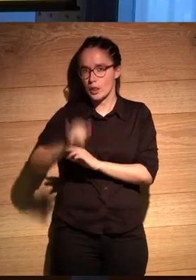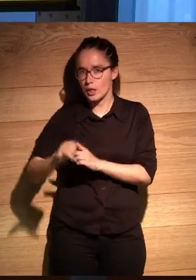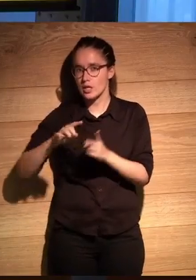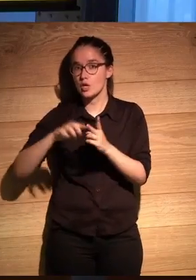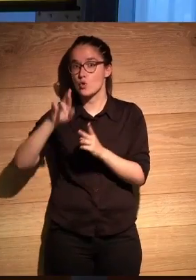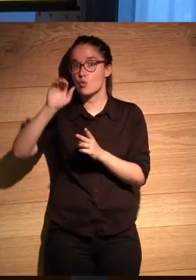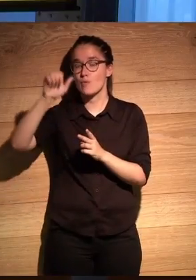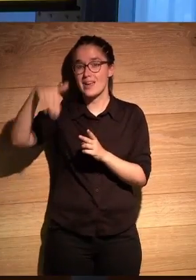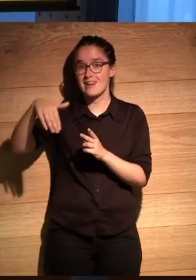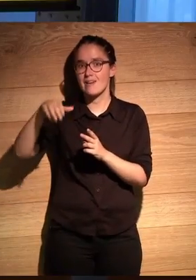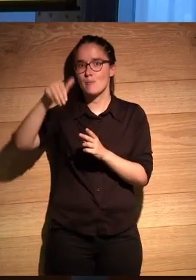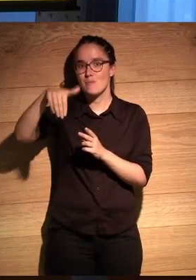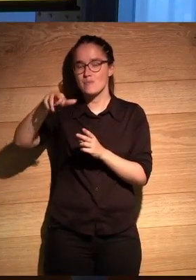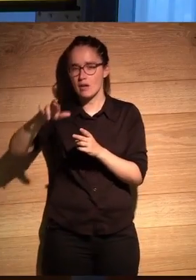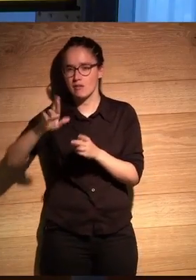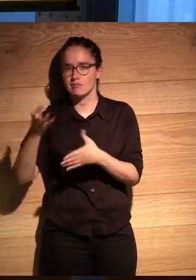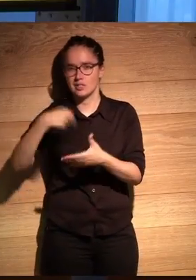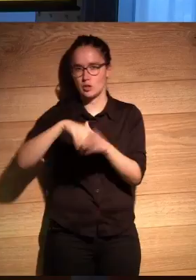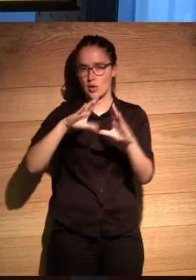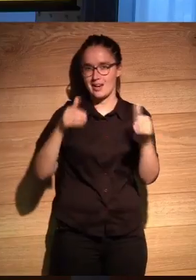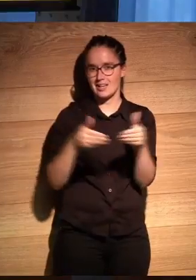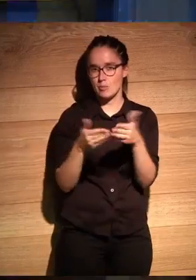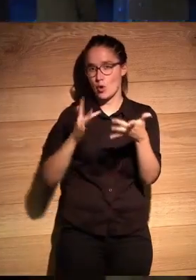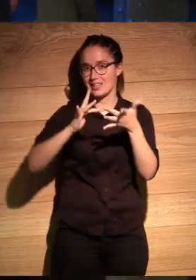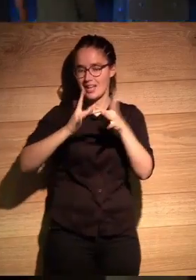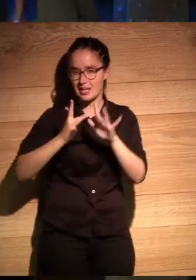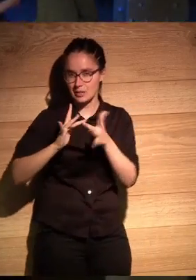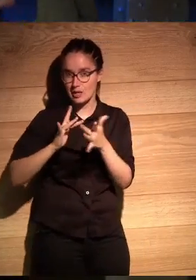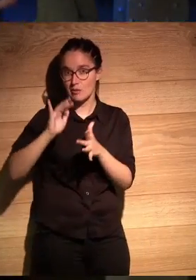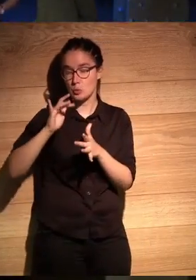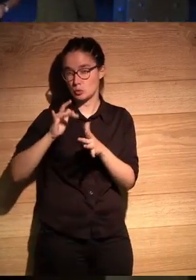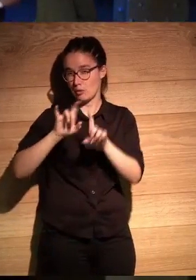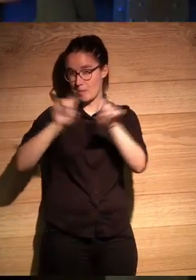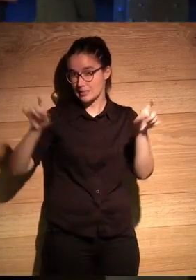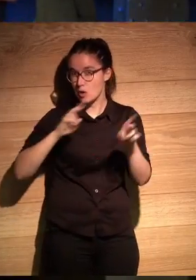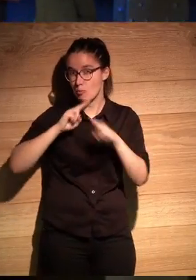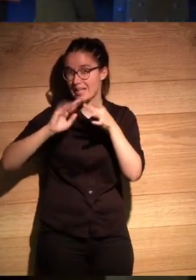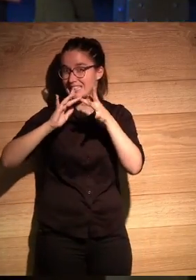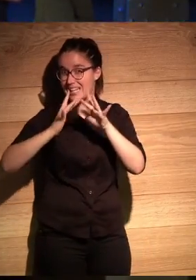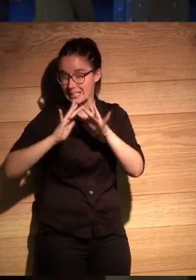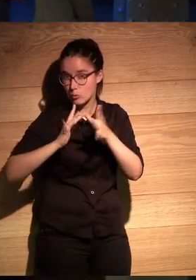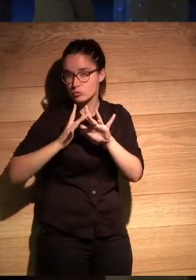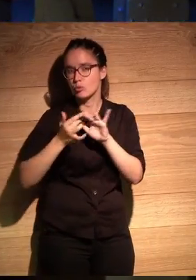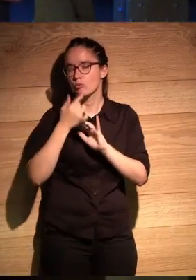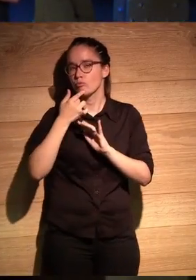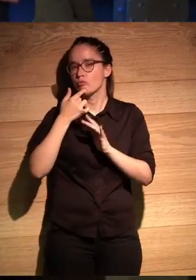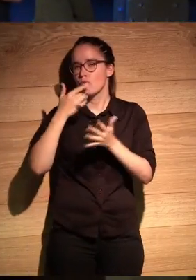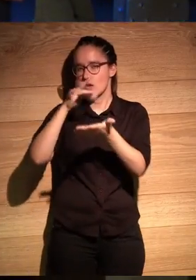Rubén Mir son parte de ese equipo, del equipo de Interactivos, que un día llegamos y dijimos